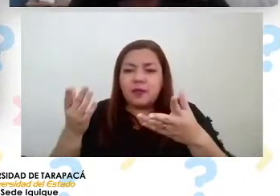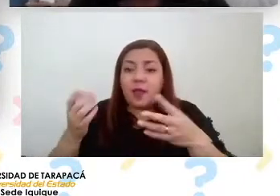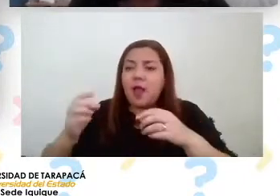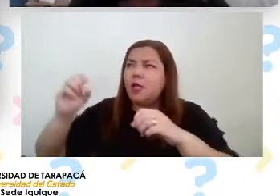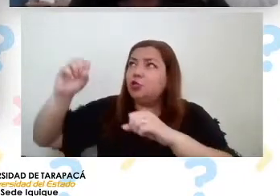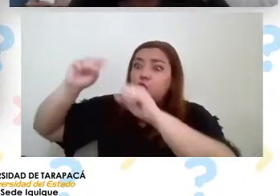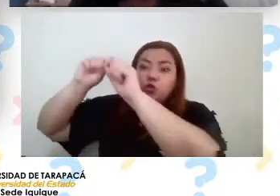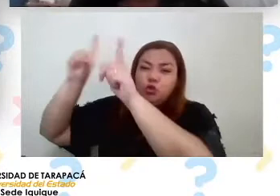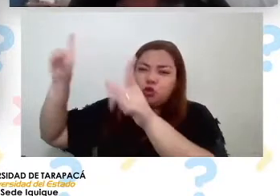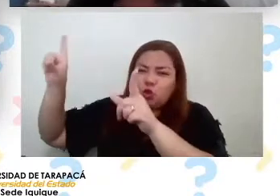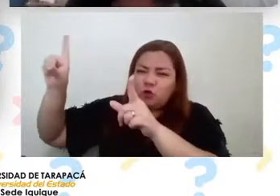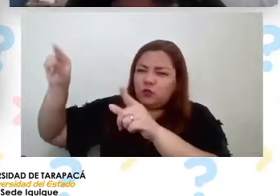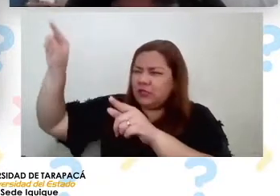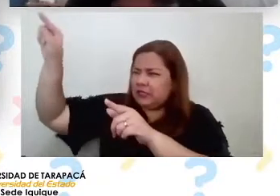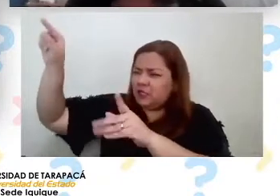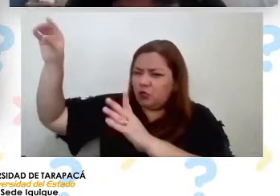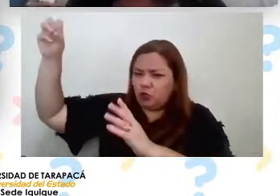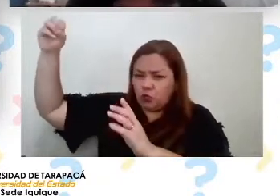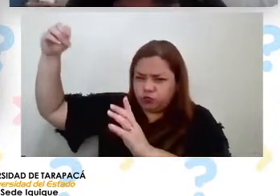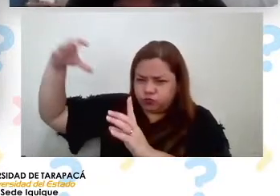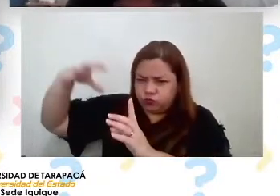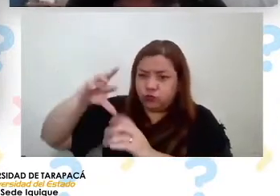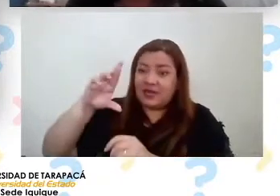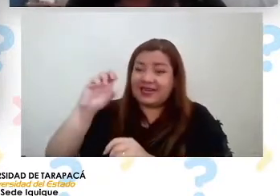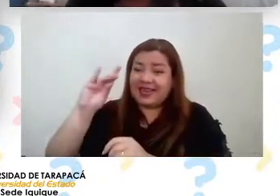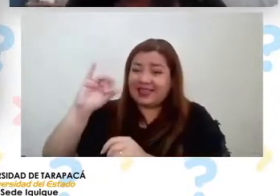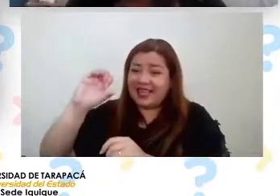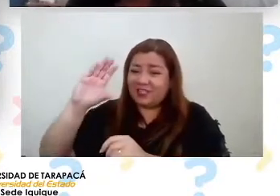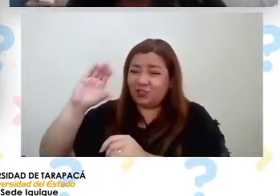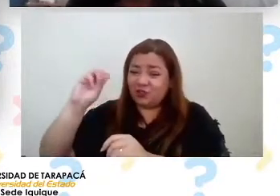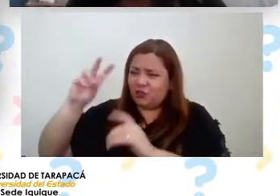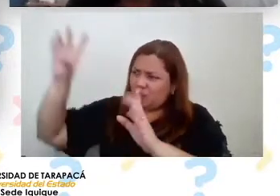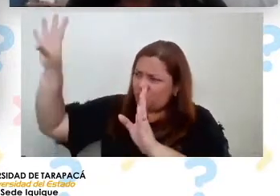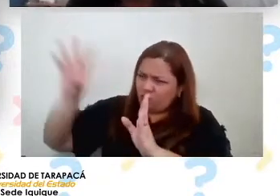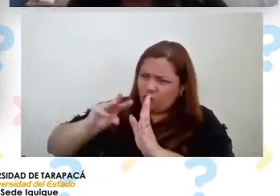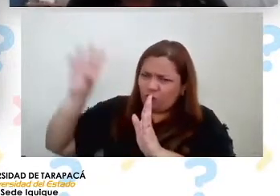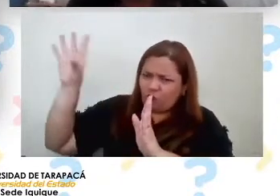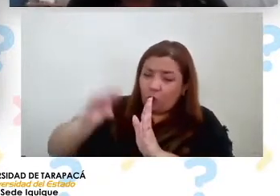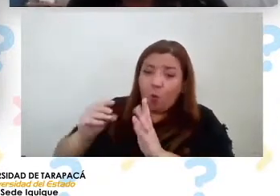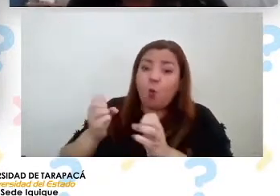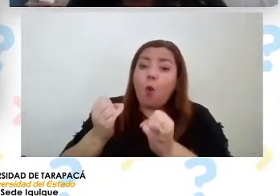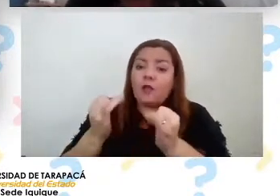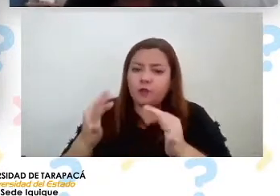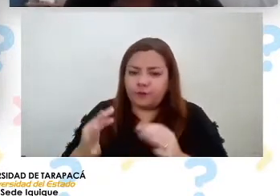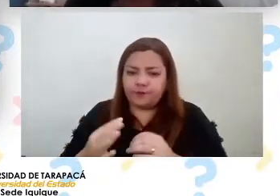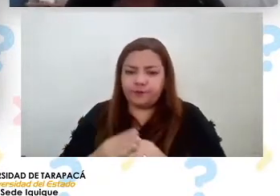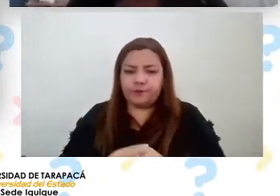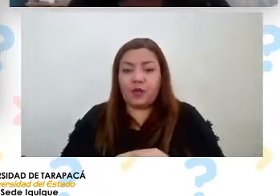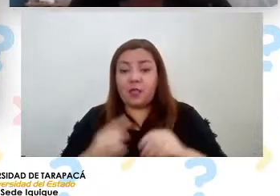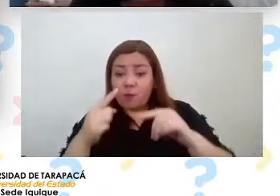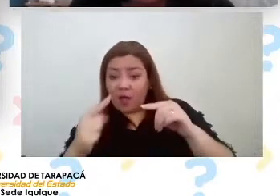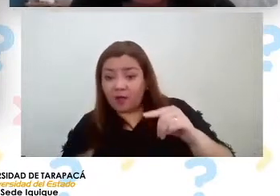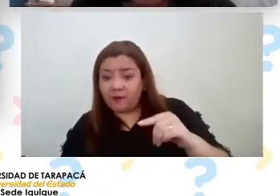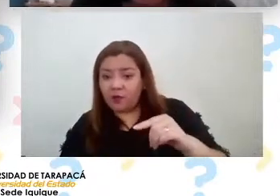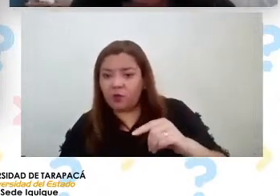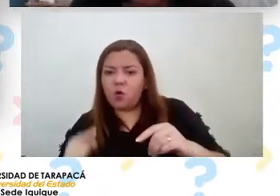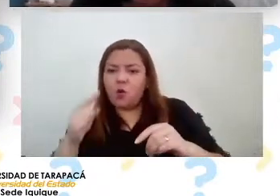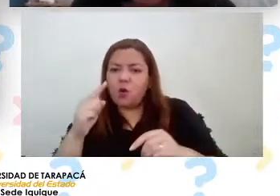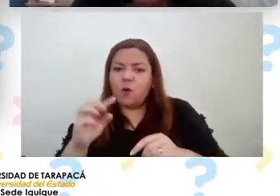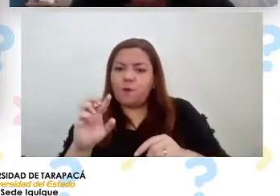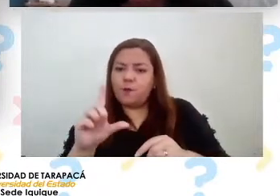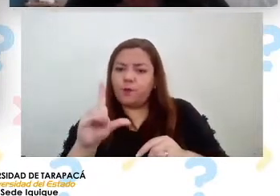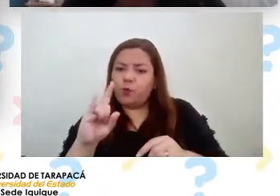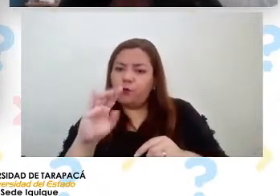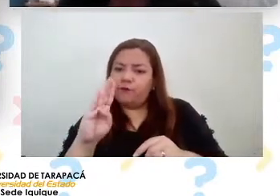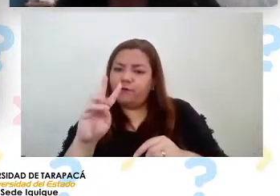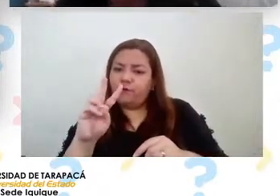bueno y todo acá al final tenemos un pluviómetro que es para medir la acumulación de lluvia que en estos